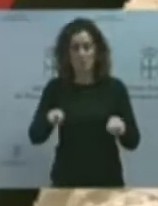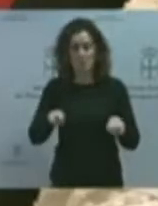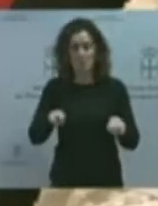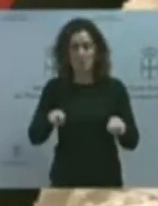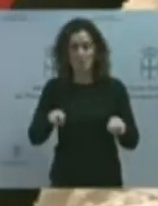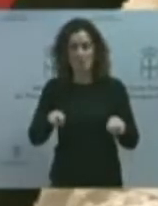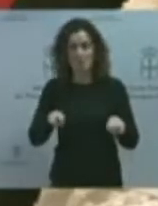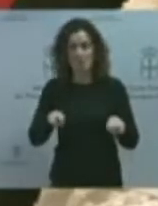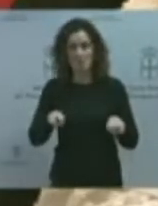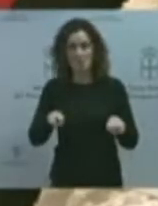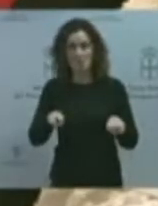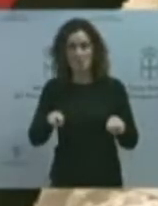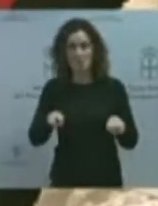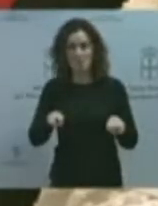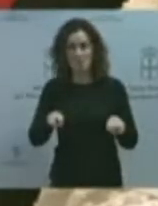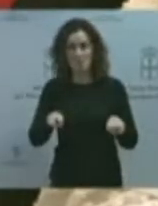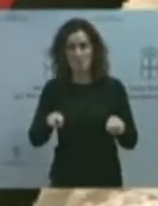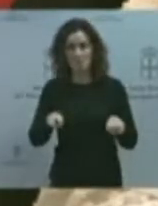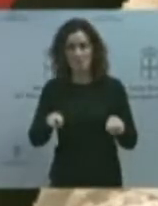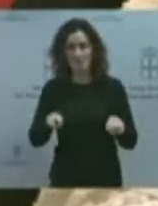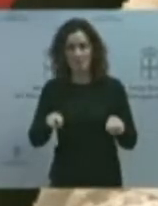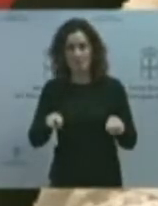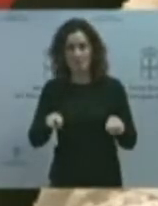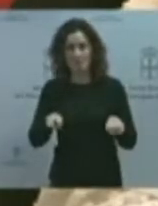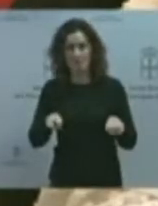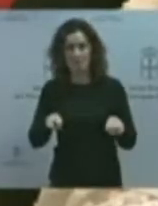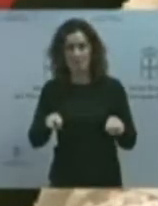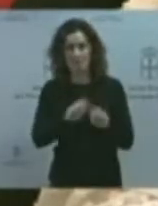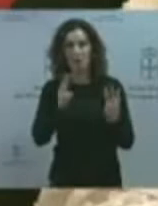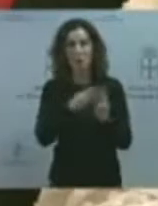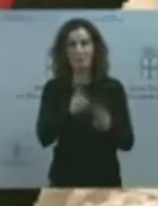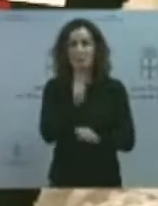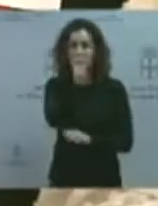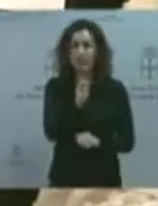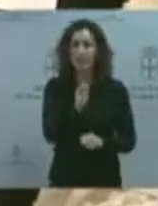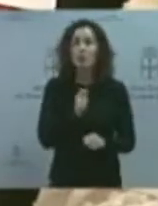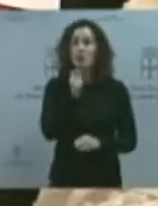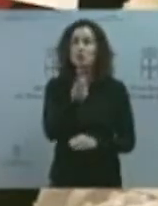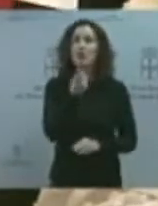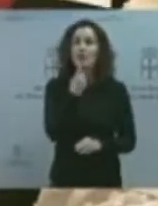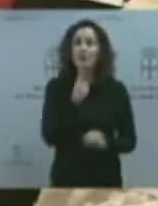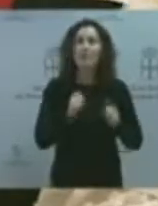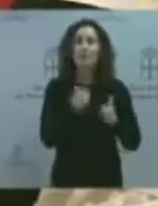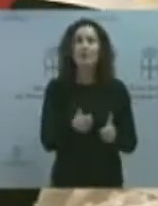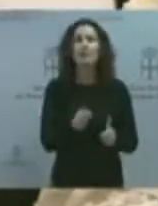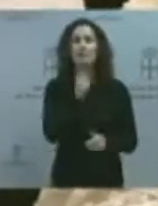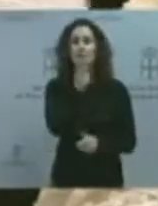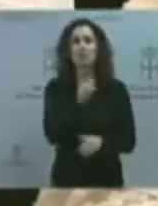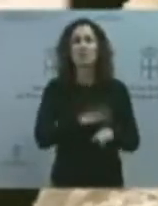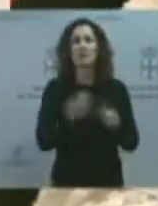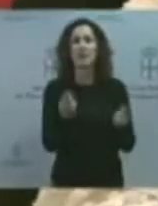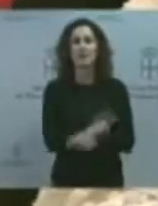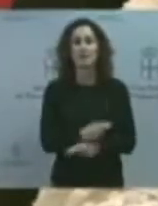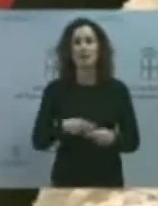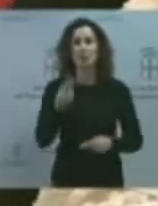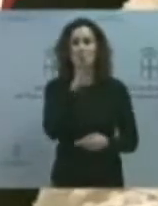En la página web del PSOE, el PSOE apoya las iniciativas de los socialistas asturianos para la eliminación del peaje del Huerna. Una foto preciosa que está en su página web